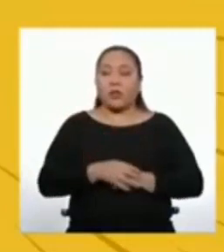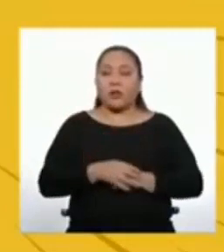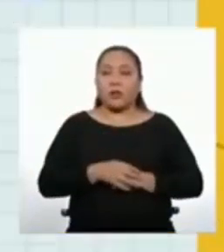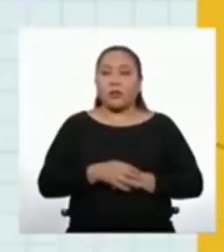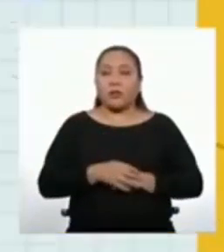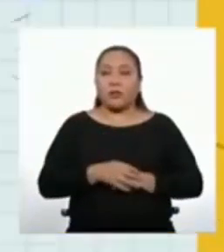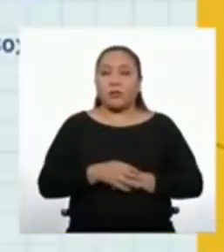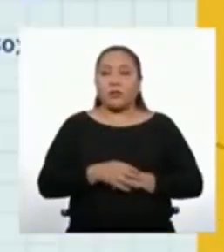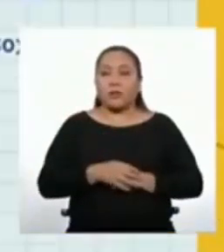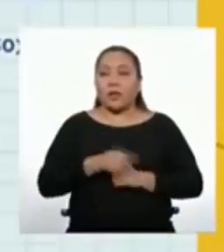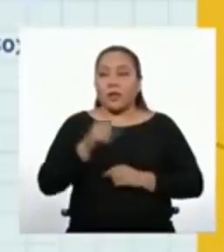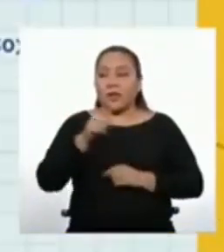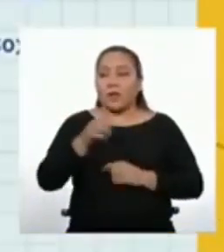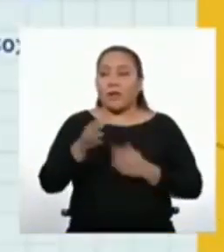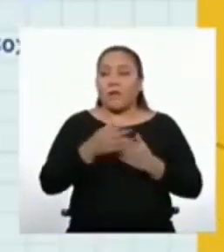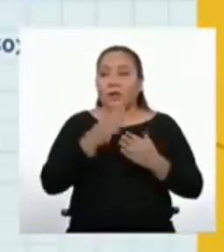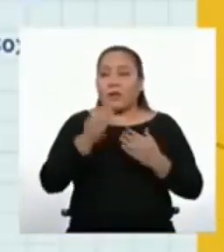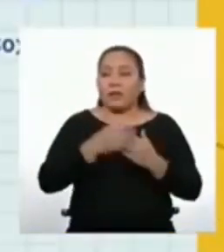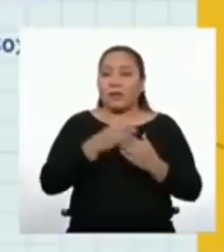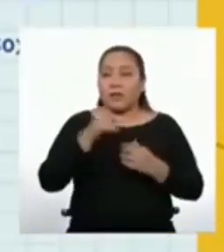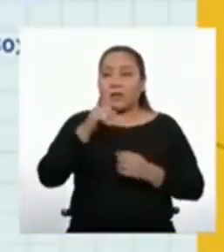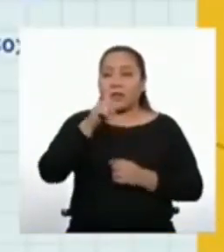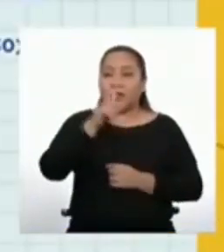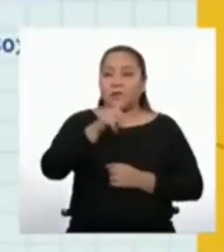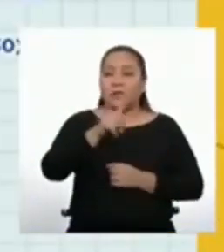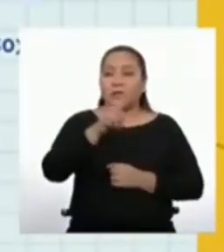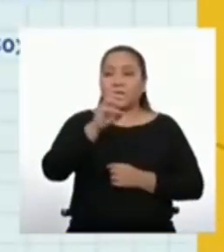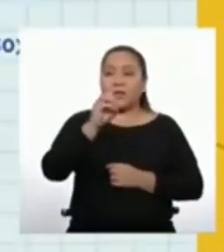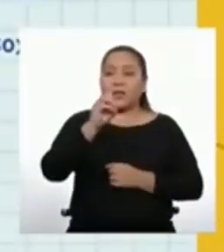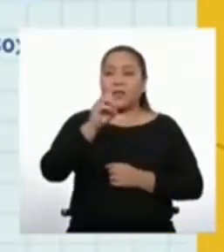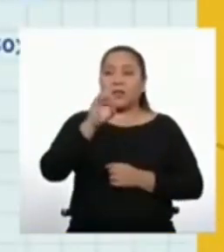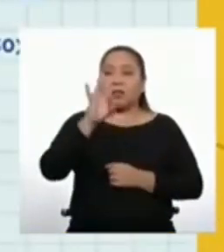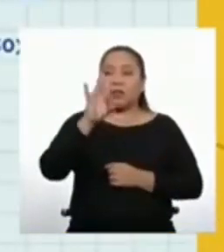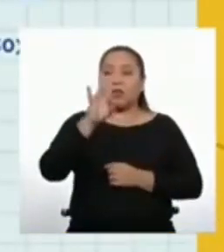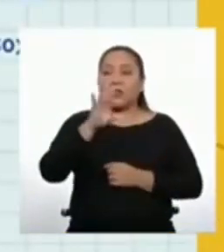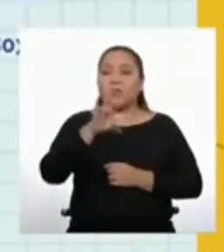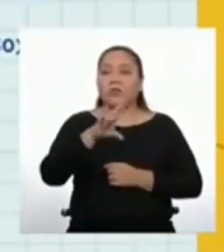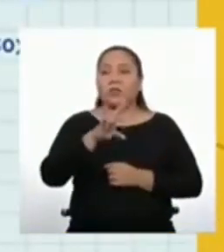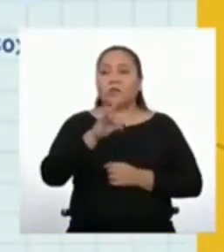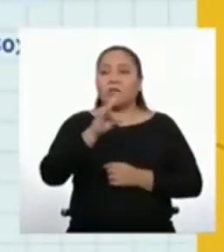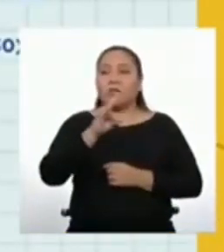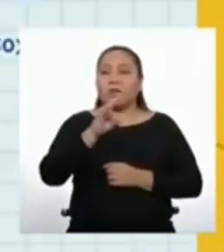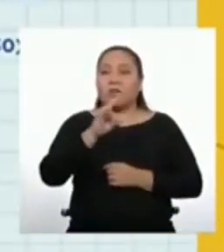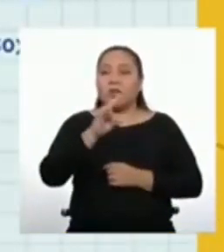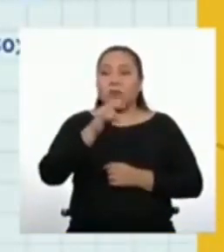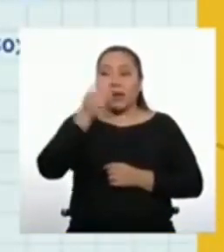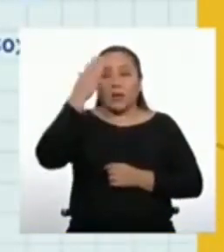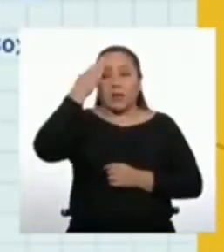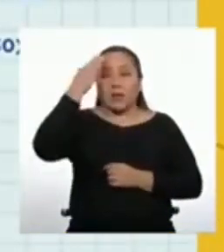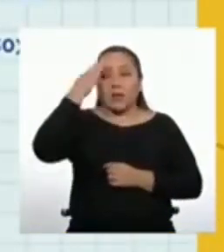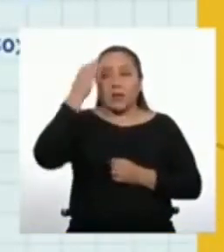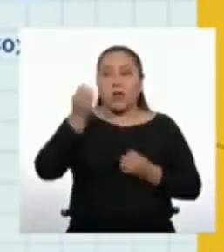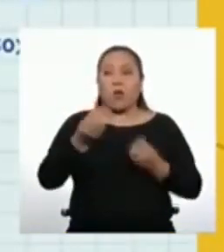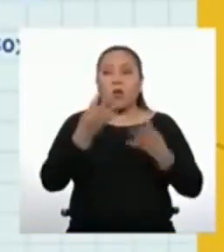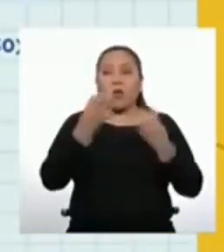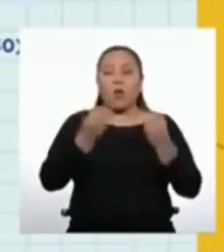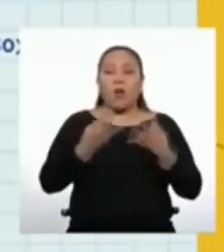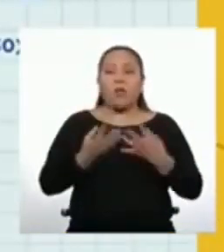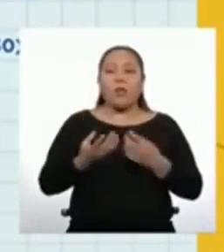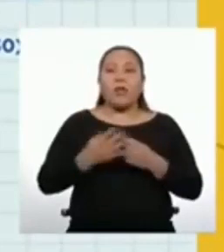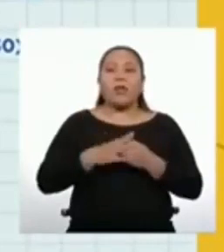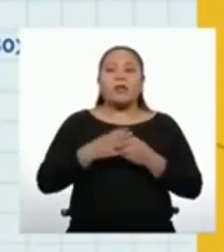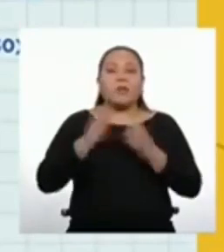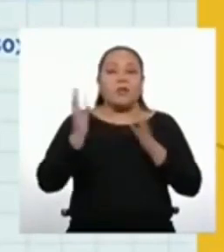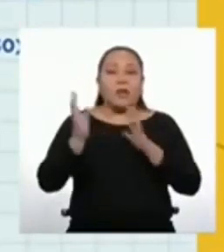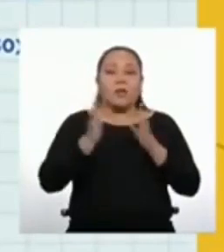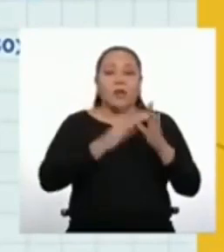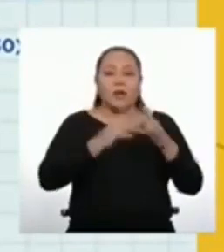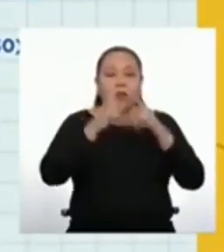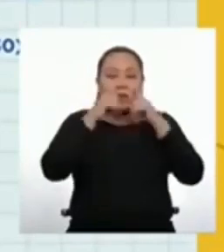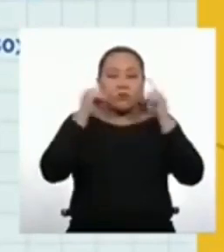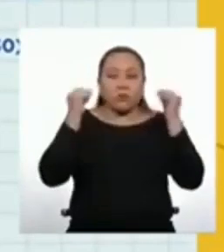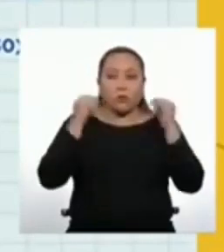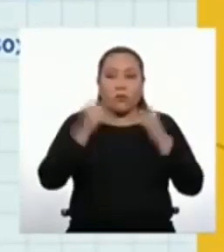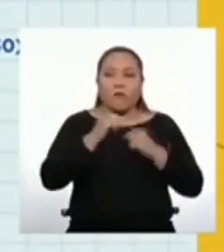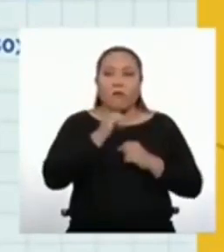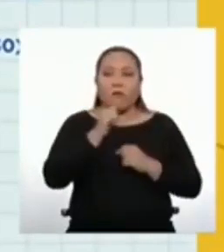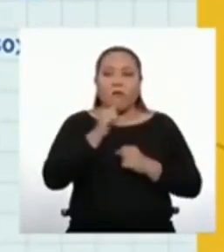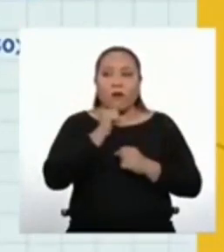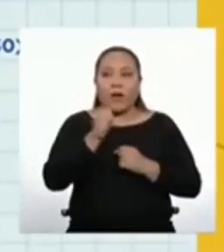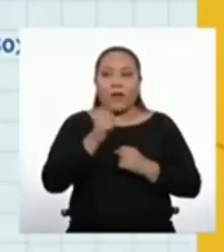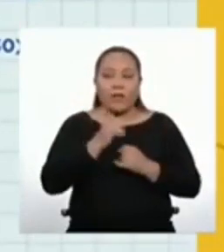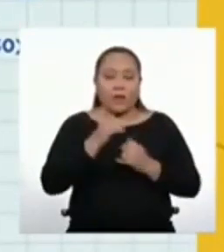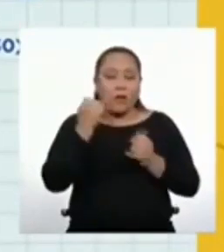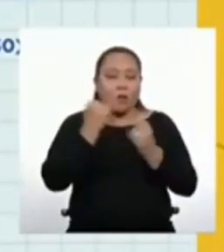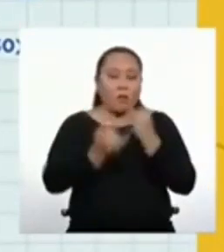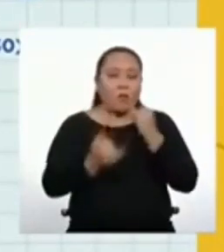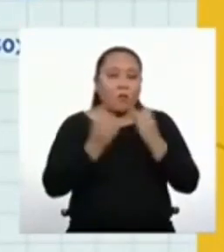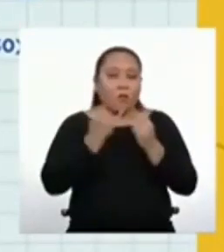107. Entonces, para saber cuántas mascarillas confeccionó la familia de la señora Margarita, solo nos falta hacer